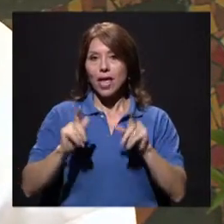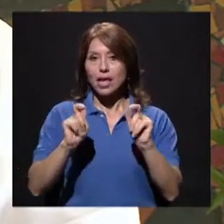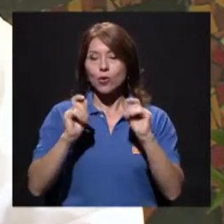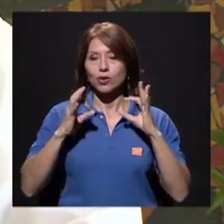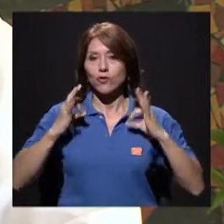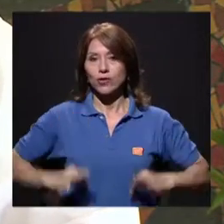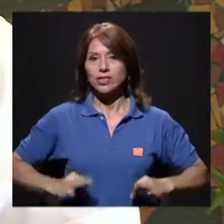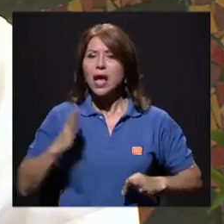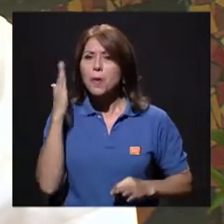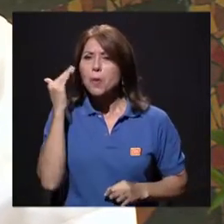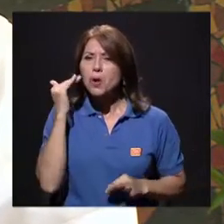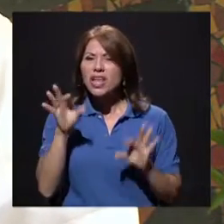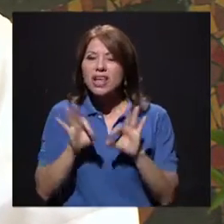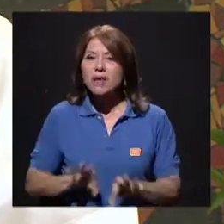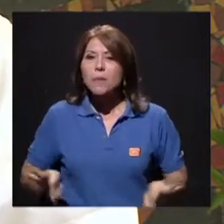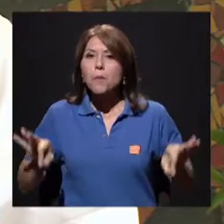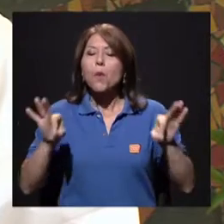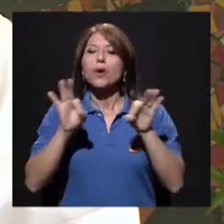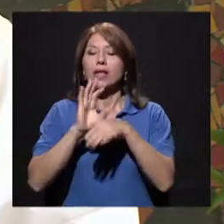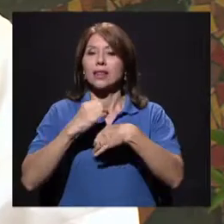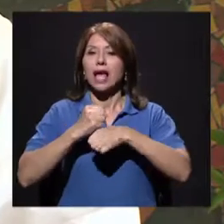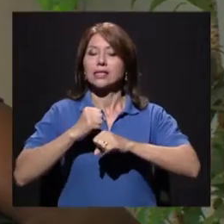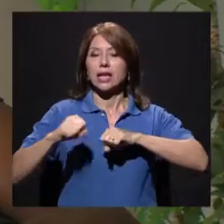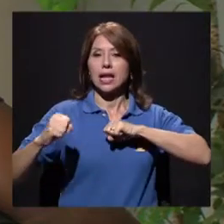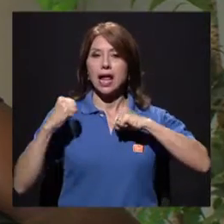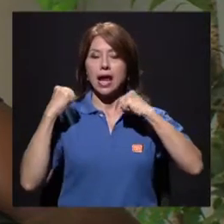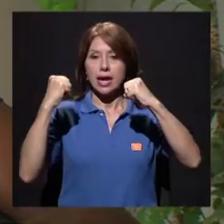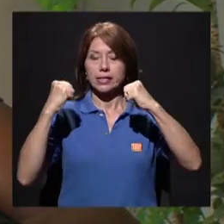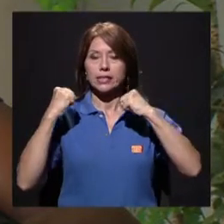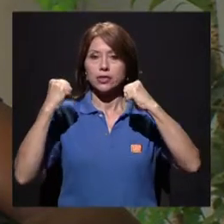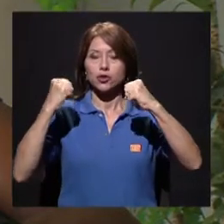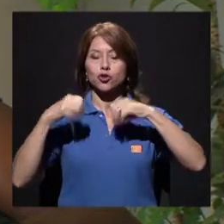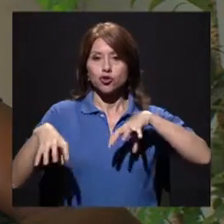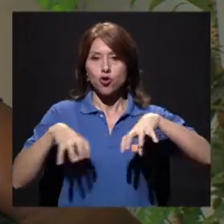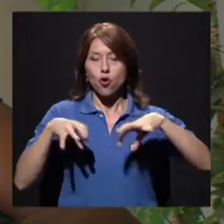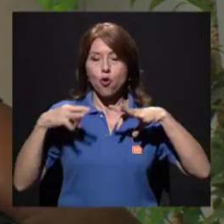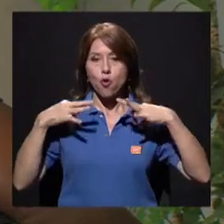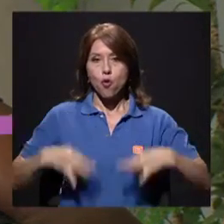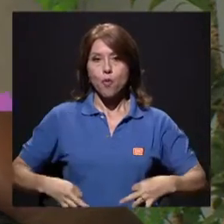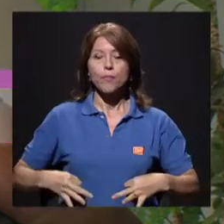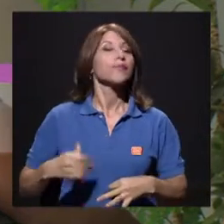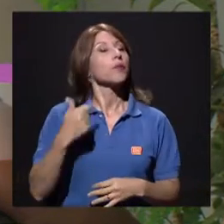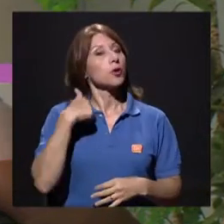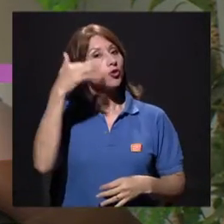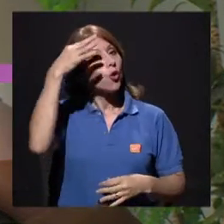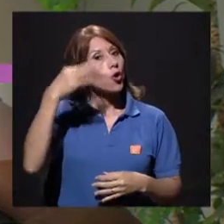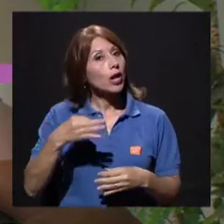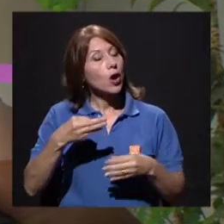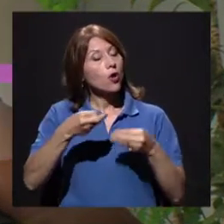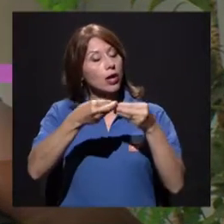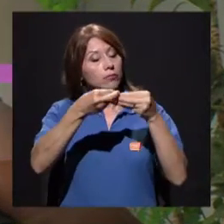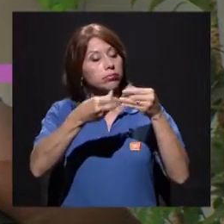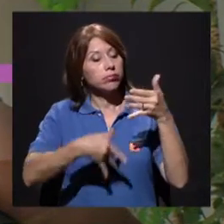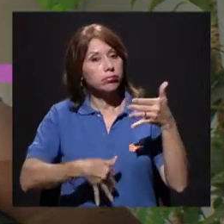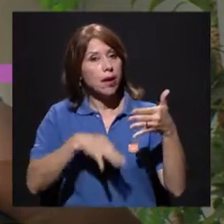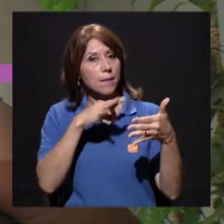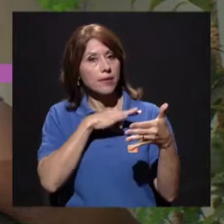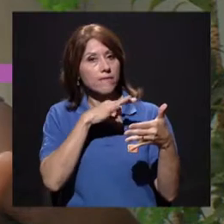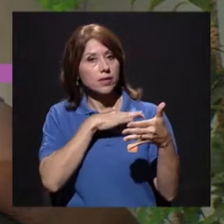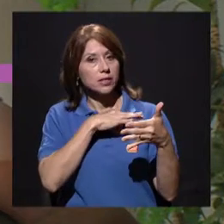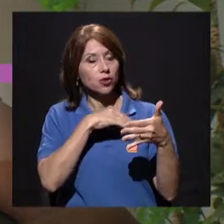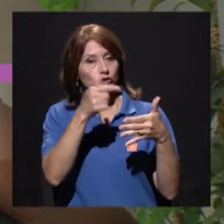importante que las personas realicen ejercicio. Bueno, yo creo que hay muchos beneficios. Primeramente,